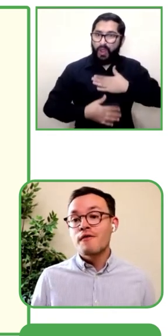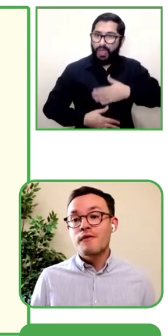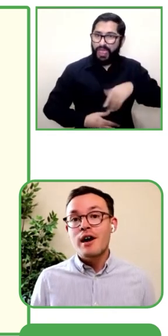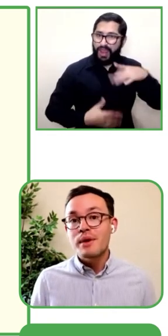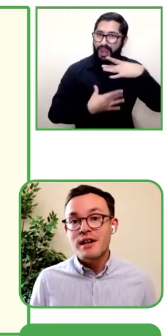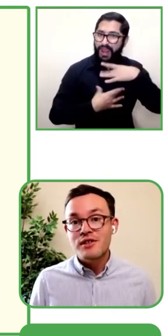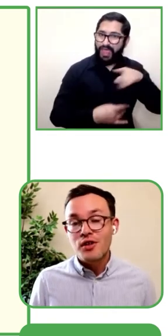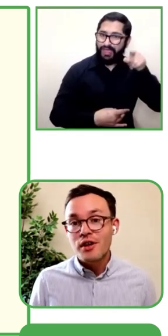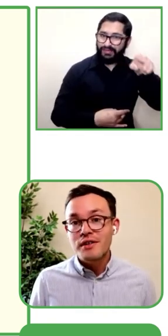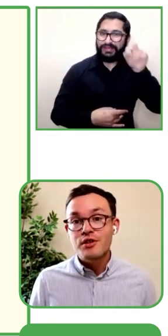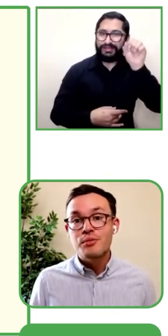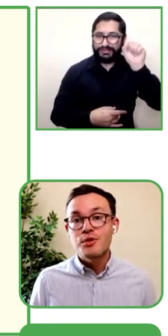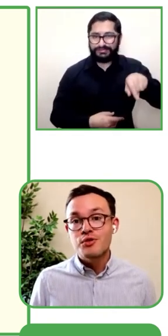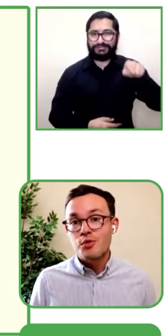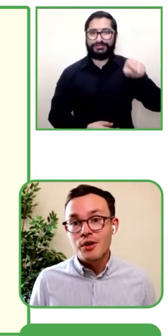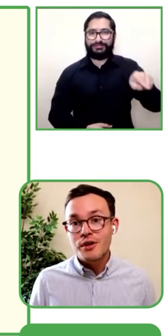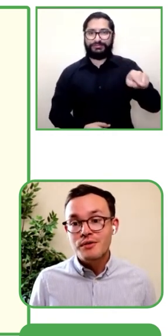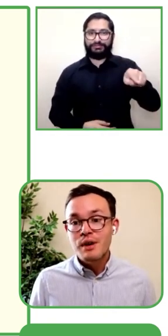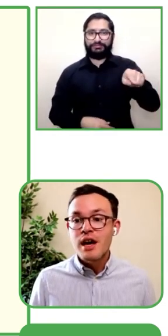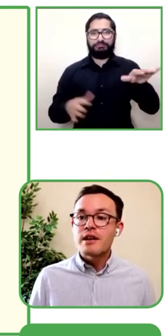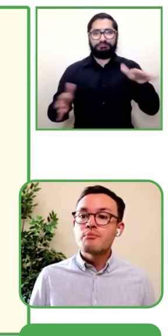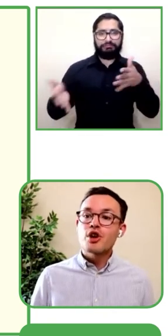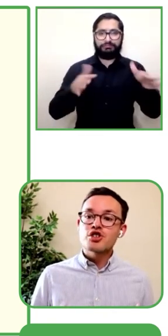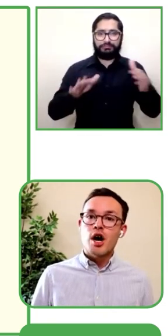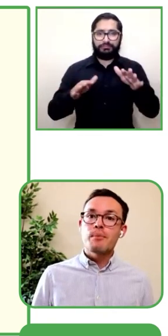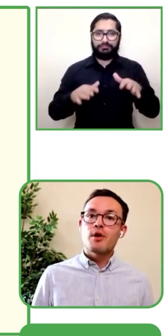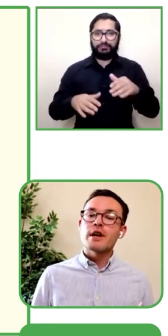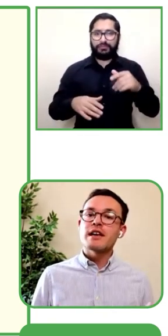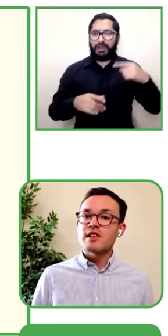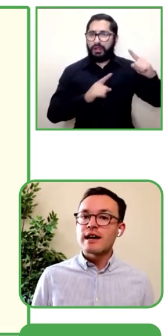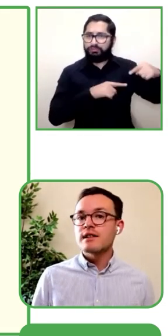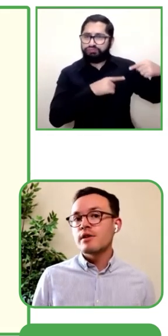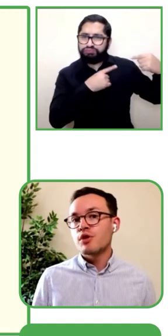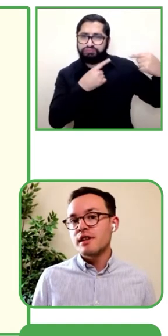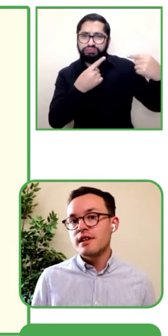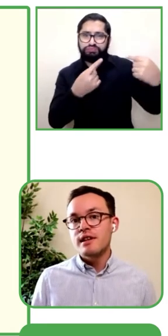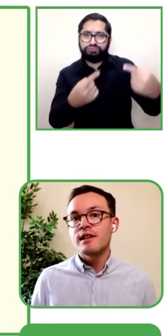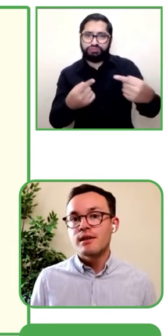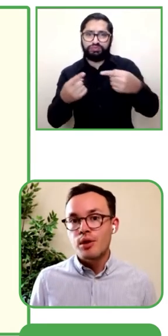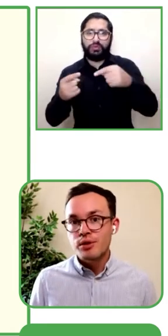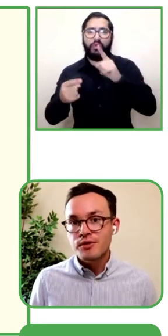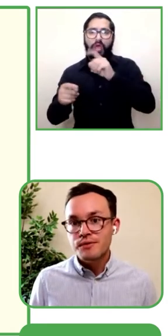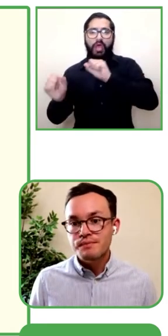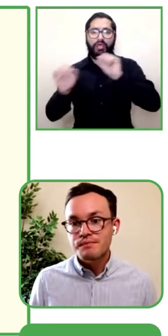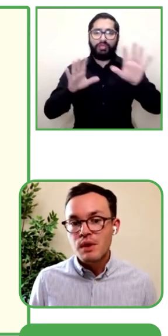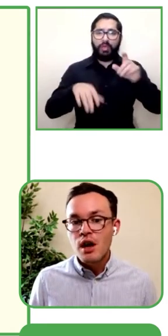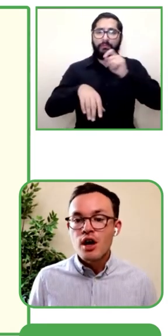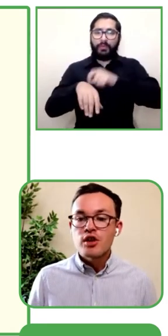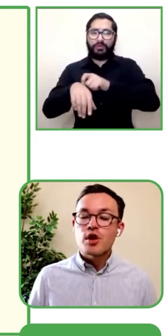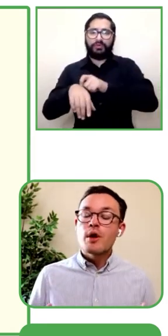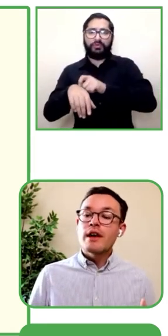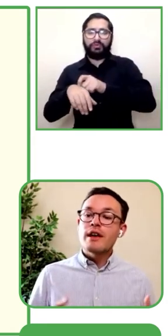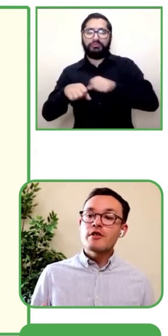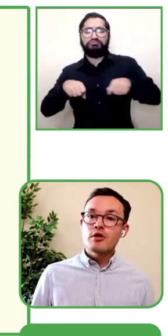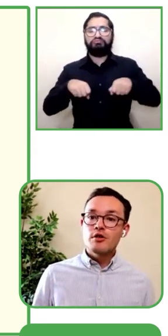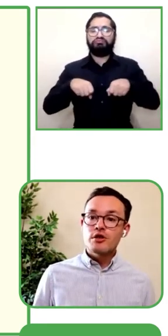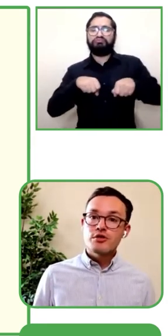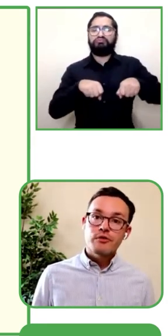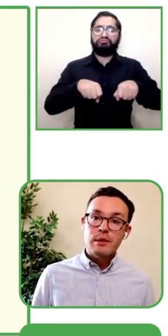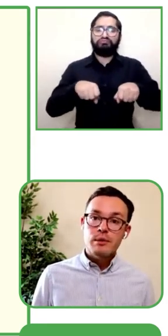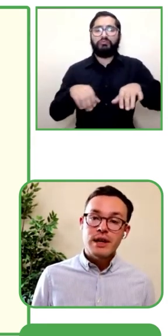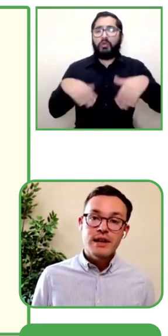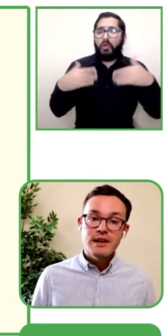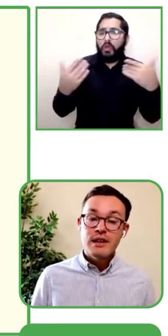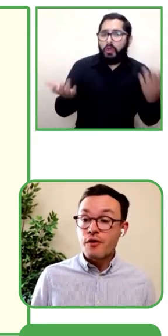de cinco minutos, por ejemplo, en el supermercado o cinco minutos de lección de movilidad o qué es lo que